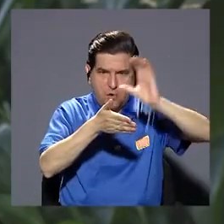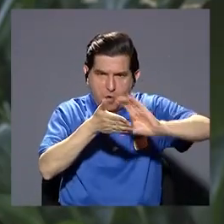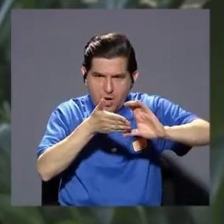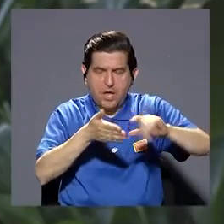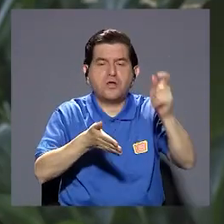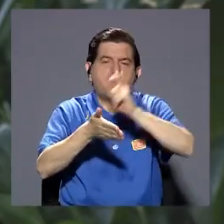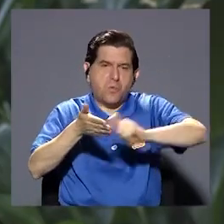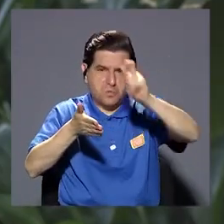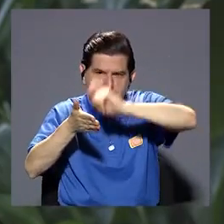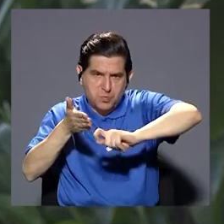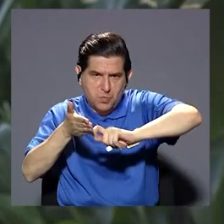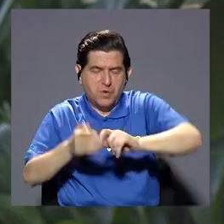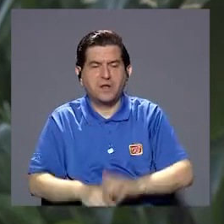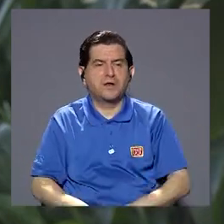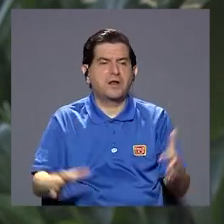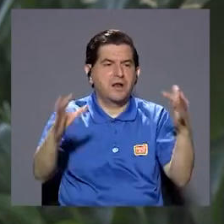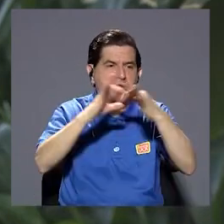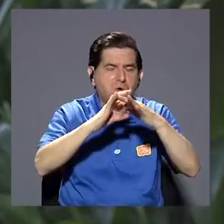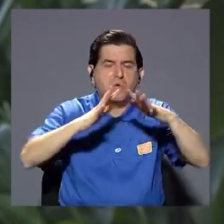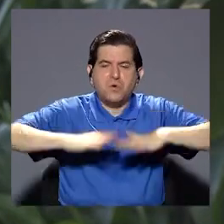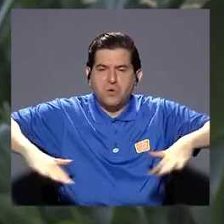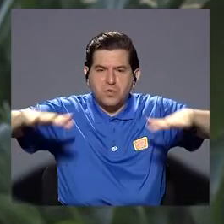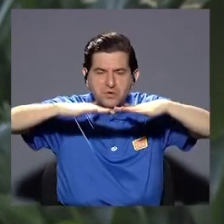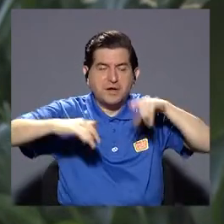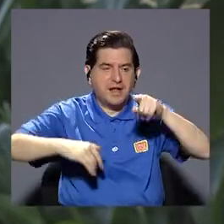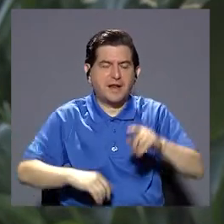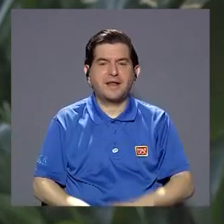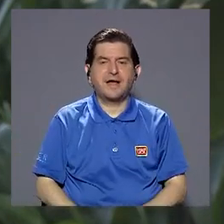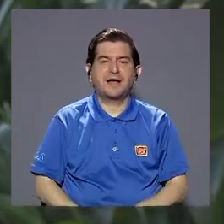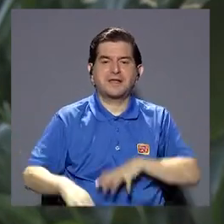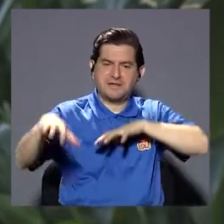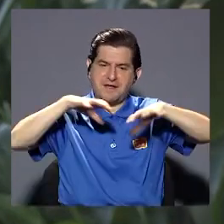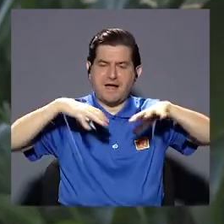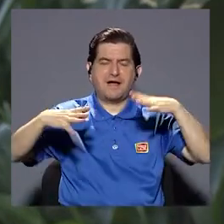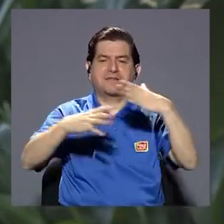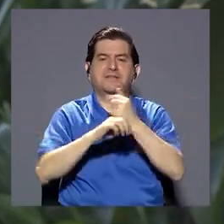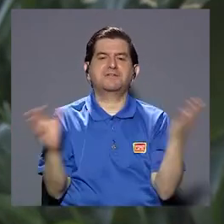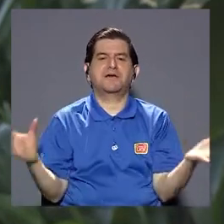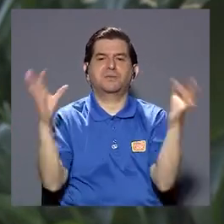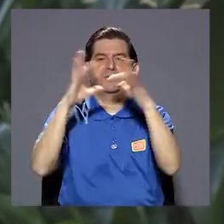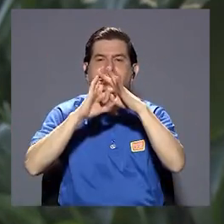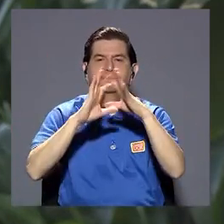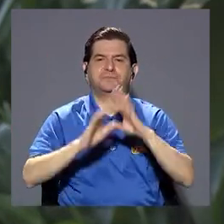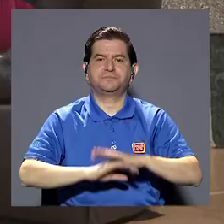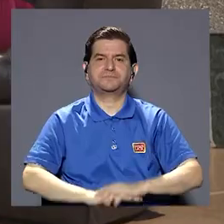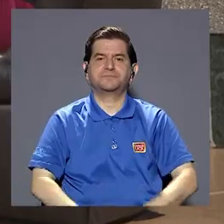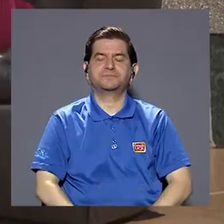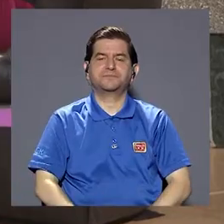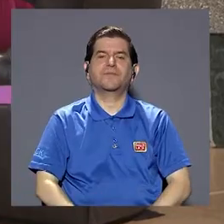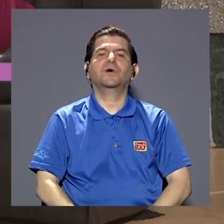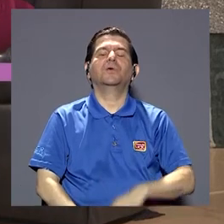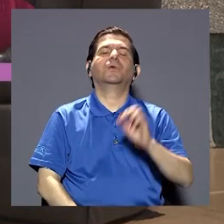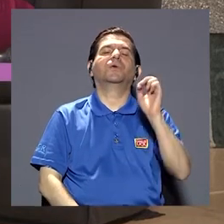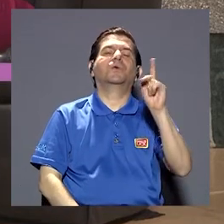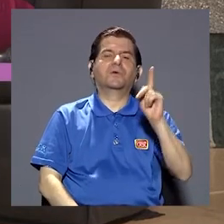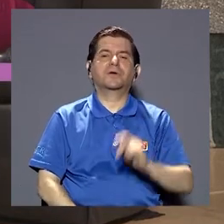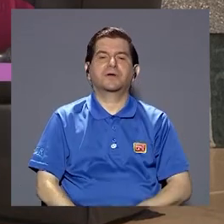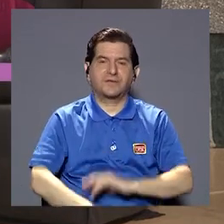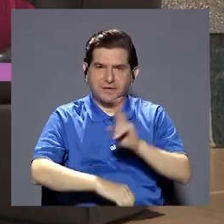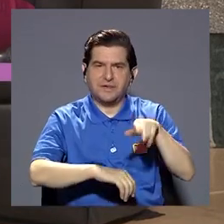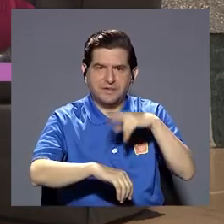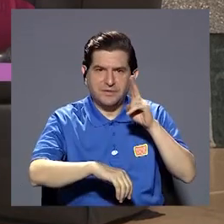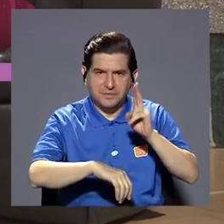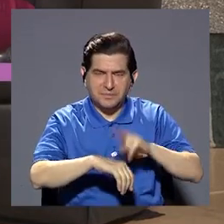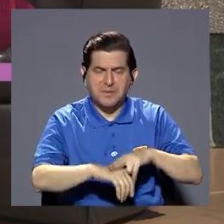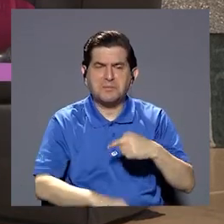a los colegios o a las escuelas coordinamos los espacios y ahí logramos hacer actividades en conjunto ok porque